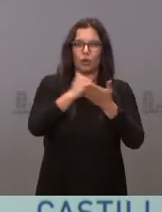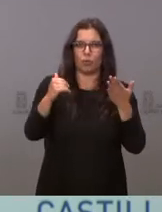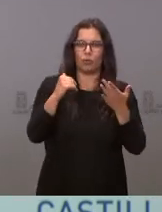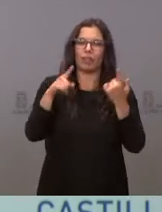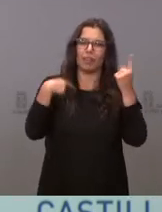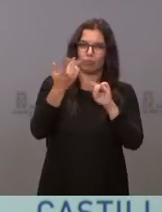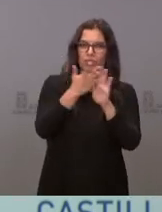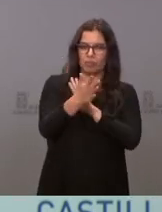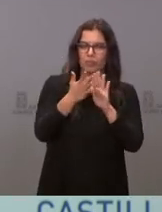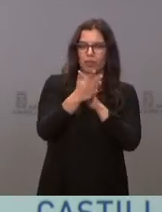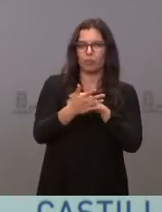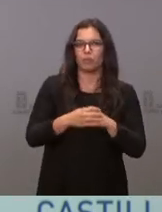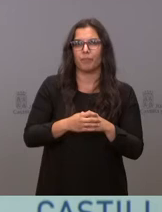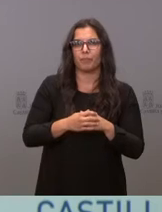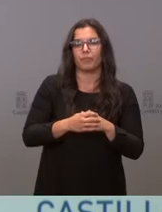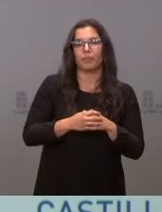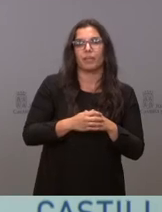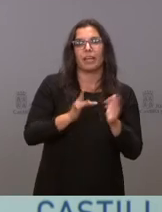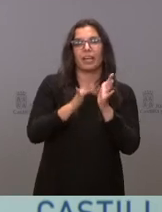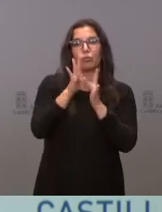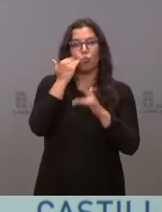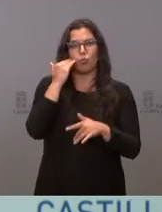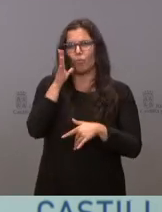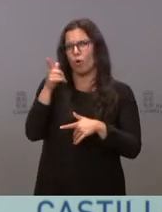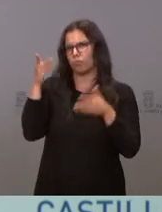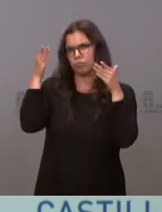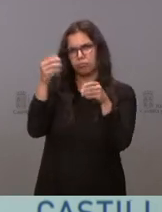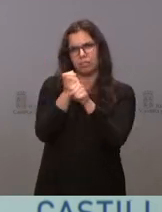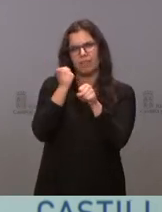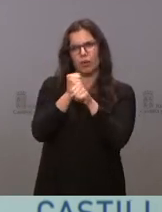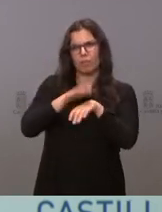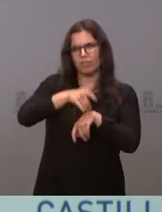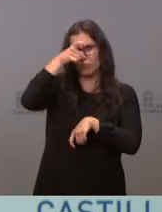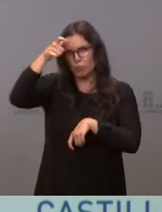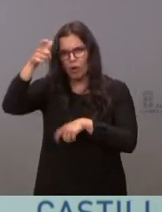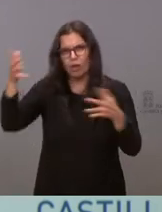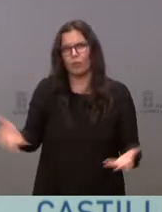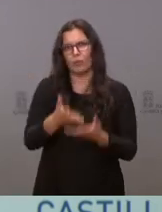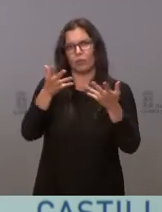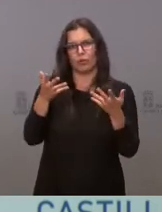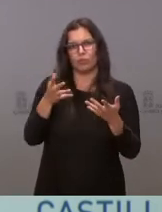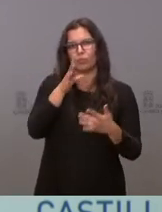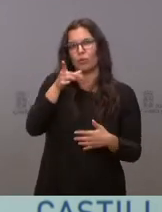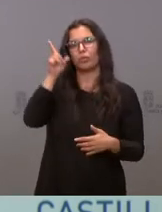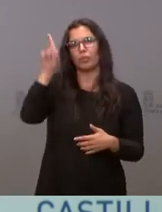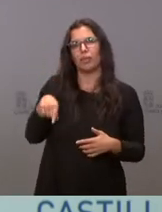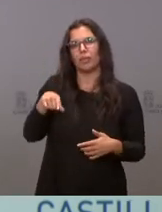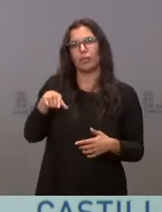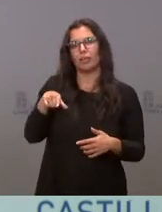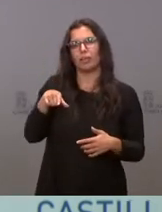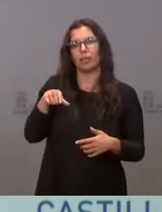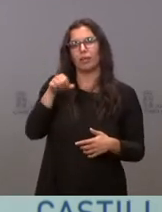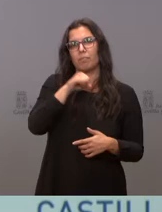comentaremos a Jesús Julio por su entrega al mundo rural y por ese maravilloso efecto